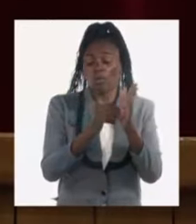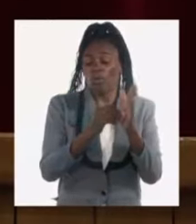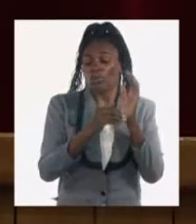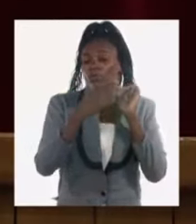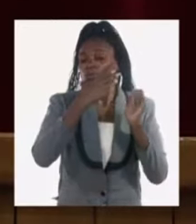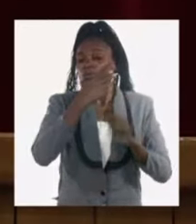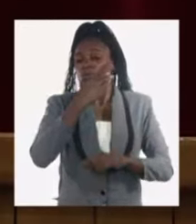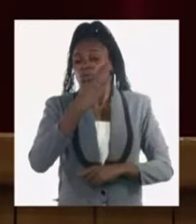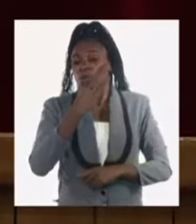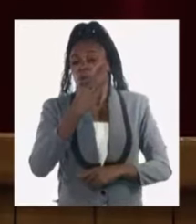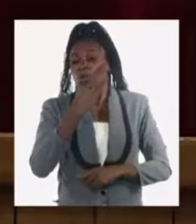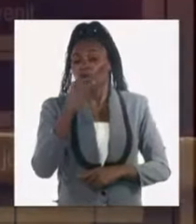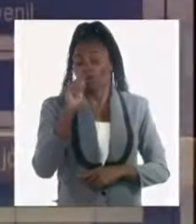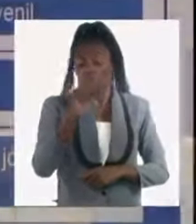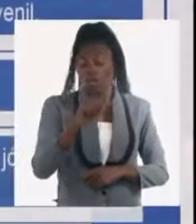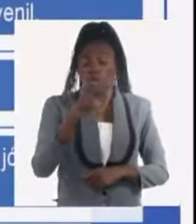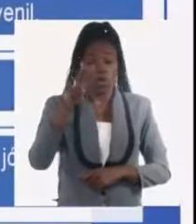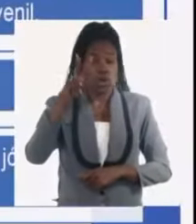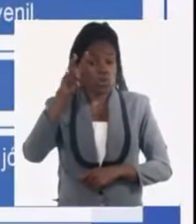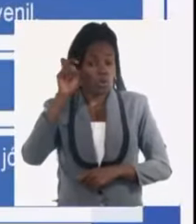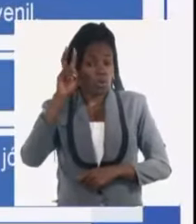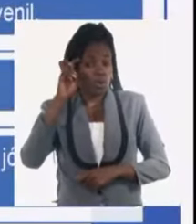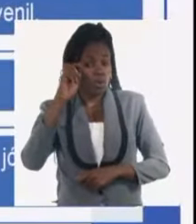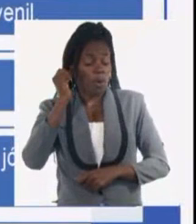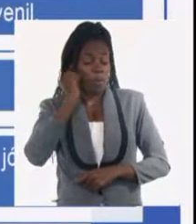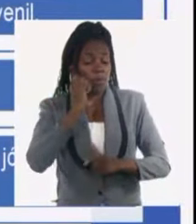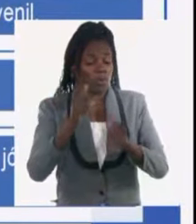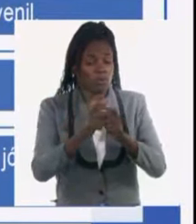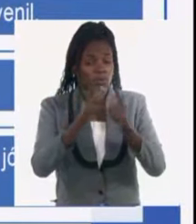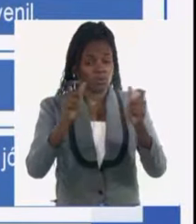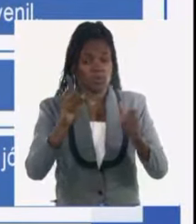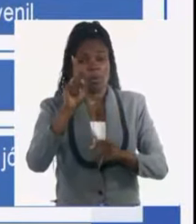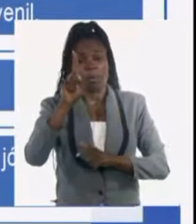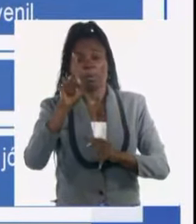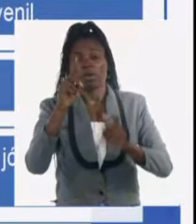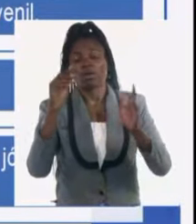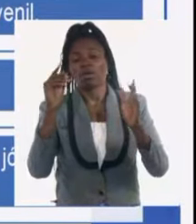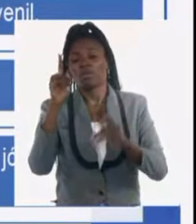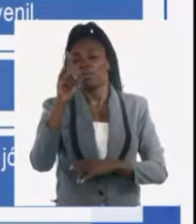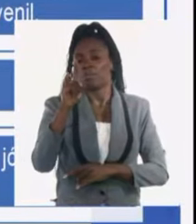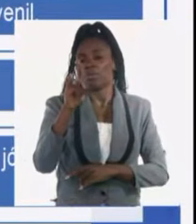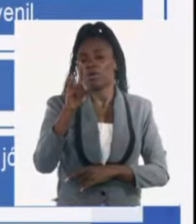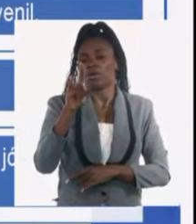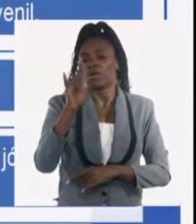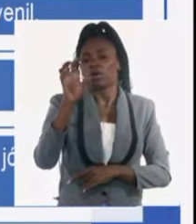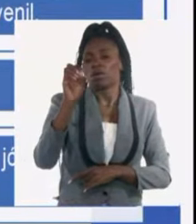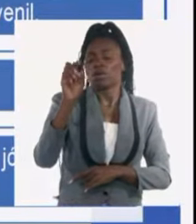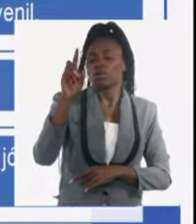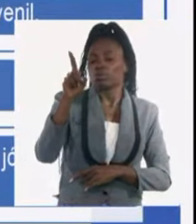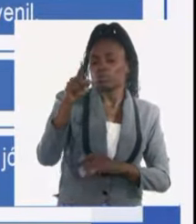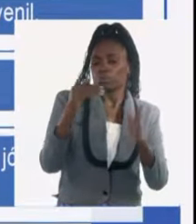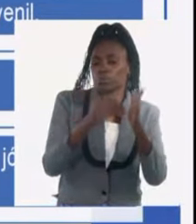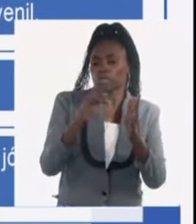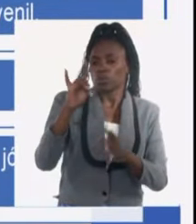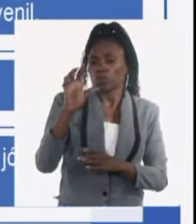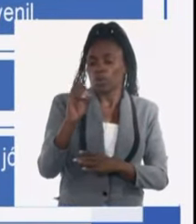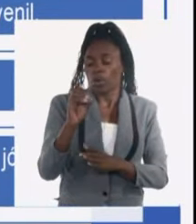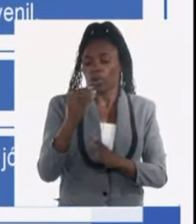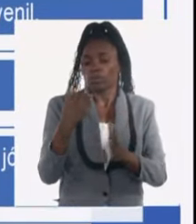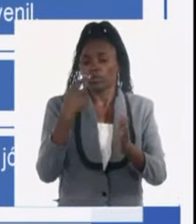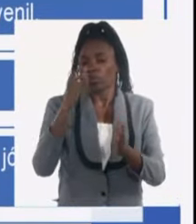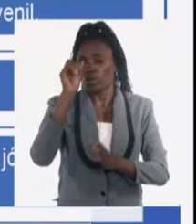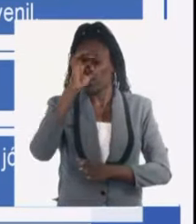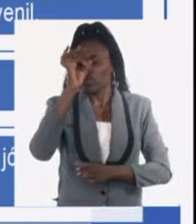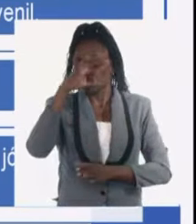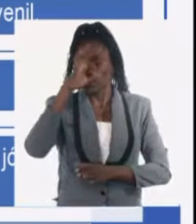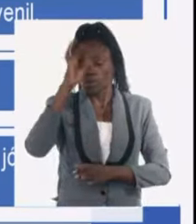estructuras dinamizadoras de la innovación se incrementan mil nuevas capacidades más de mil nuevas capacidades en círculos infantiles se